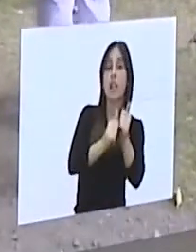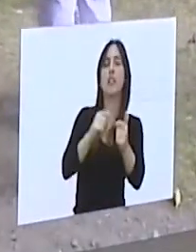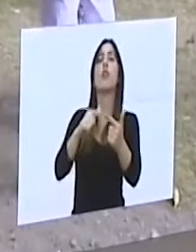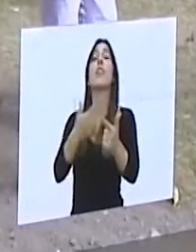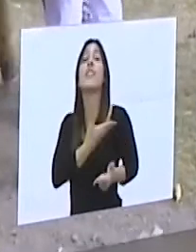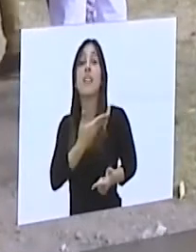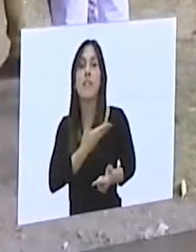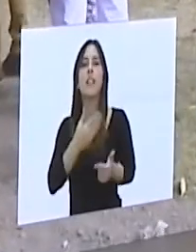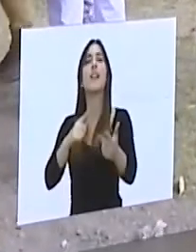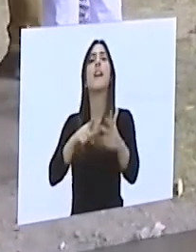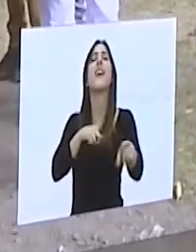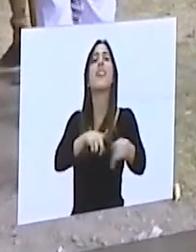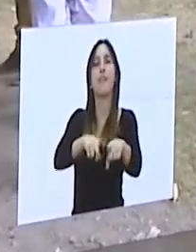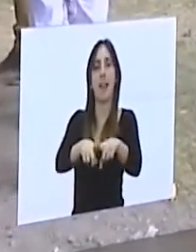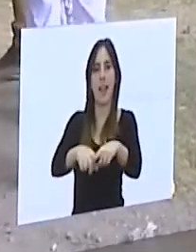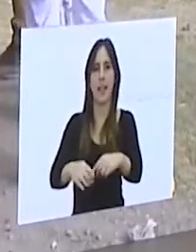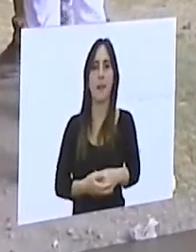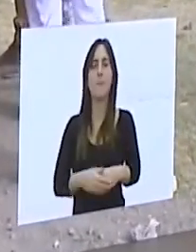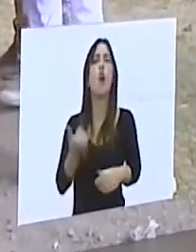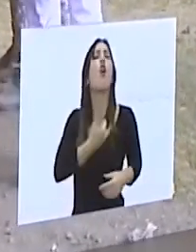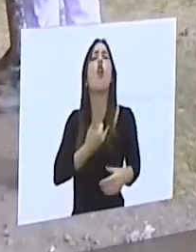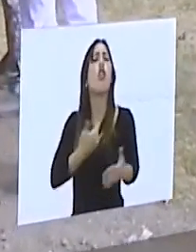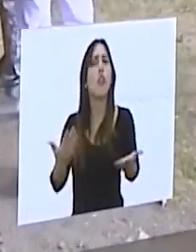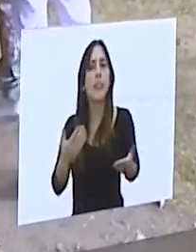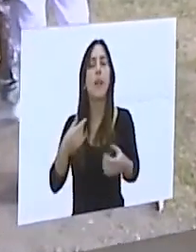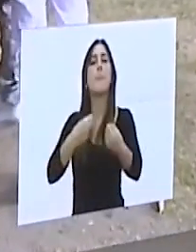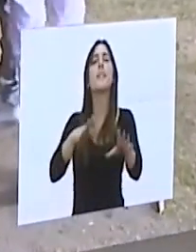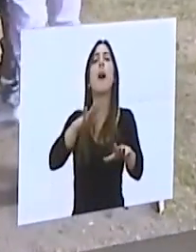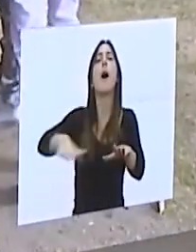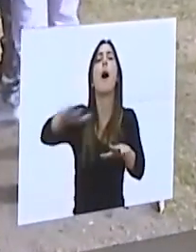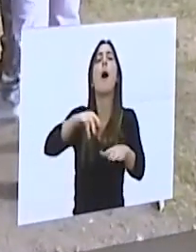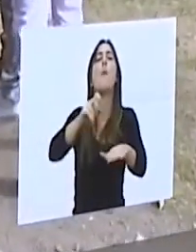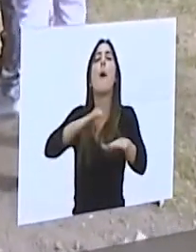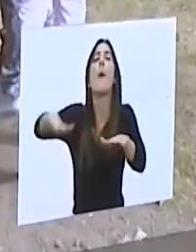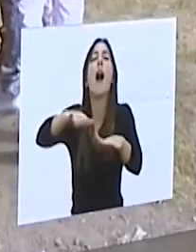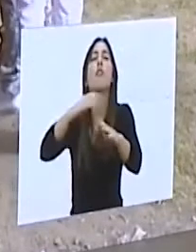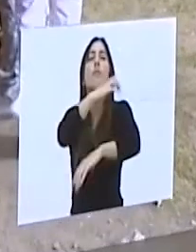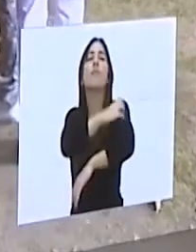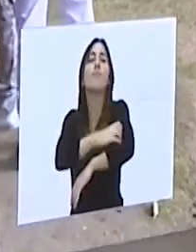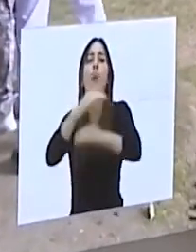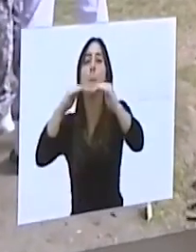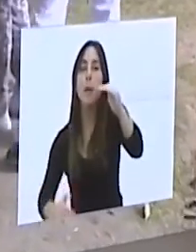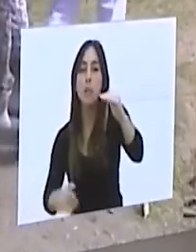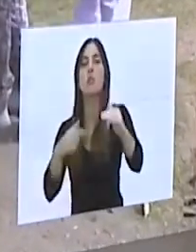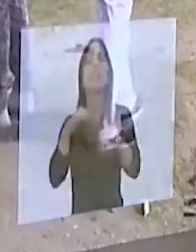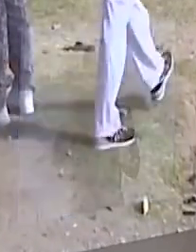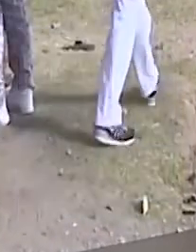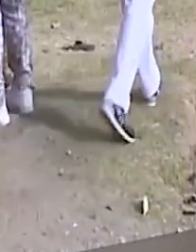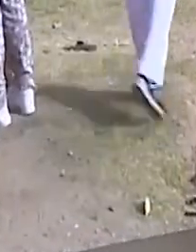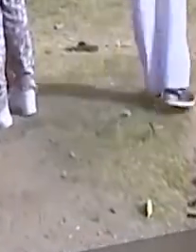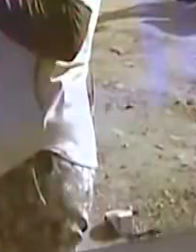posibilidades, poder, por ejemplo, salir a caminar, a correr, en cercanías de tu domicilio, no ocupando espacios públicos para